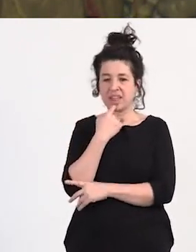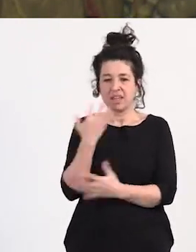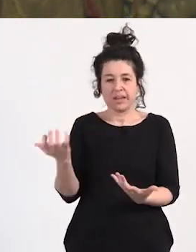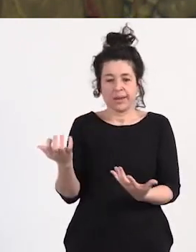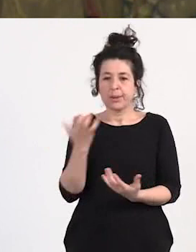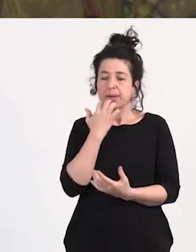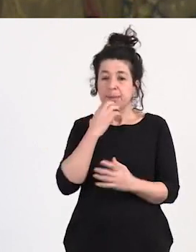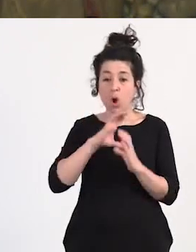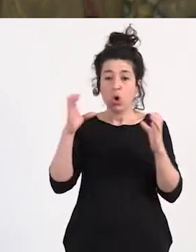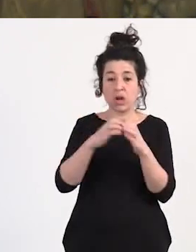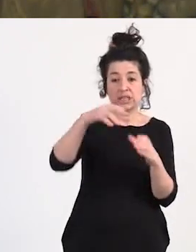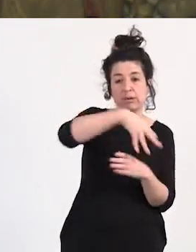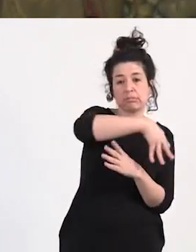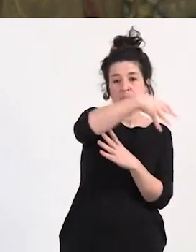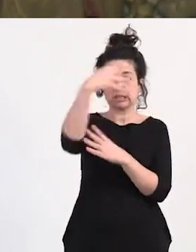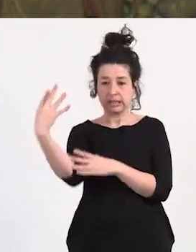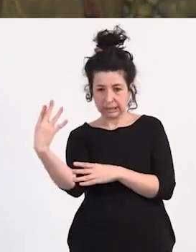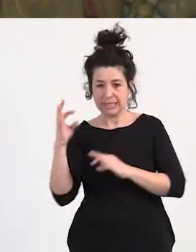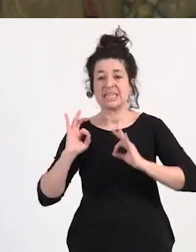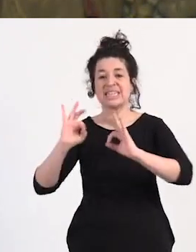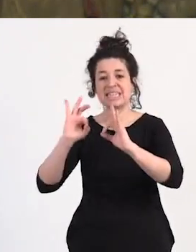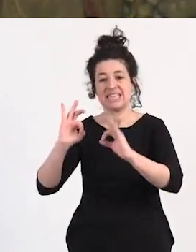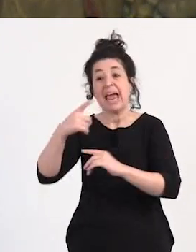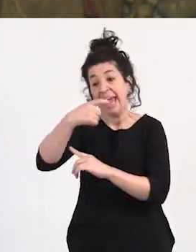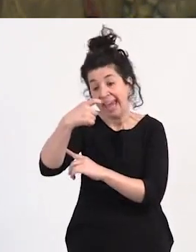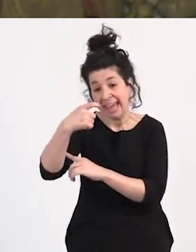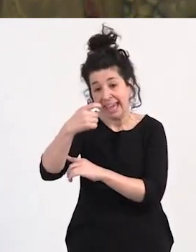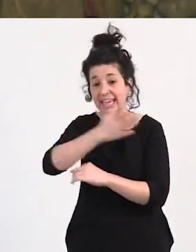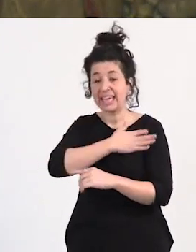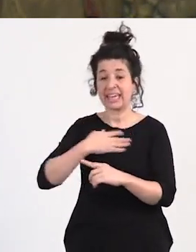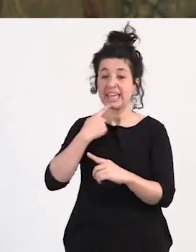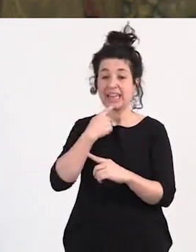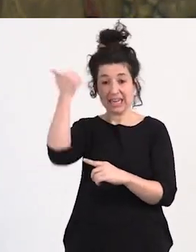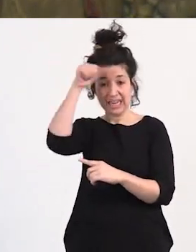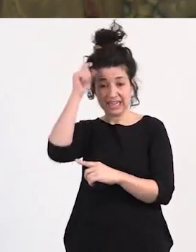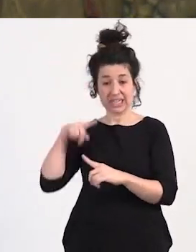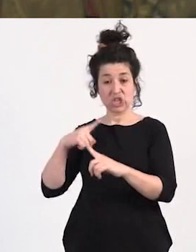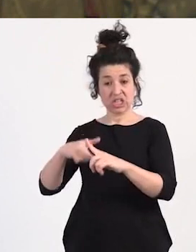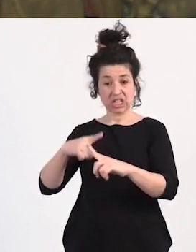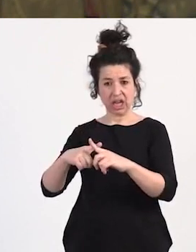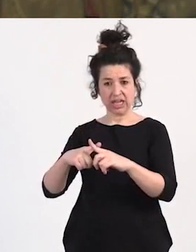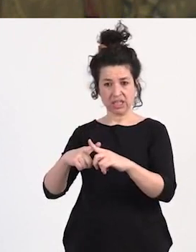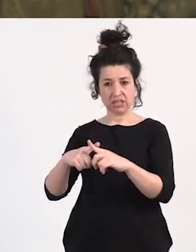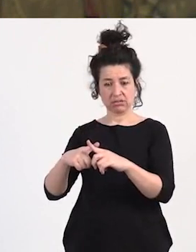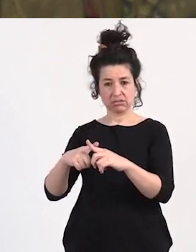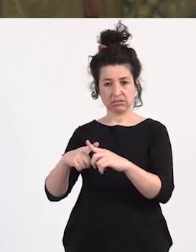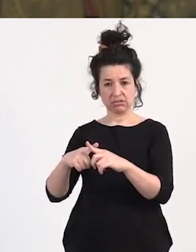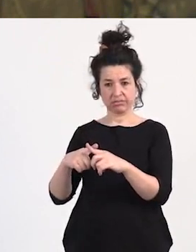GLTV sobre todo y como no el colectivo G que serían los chicos gays tienen mucho más derechos